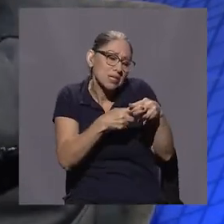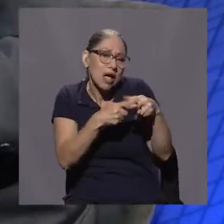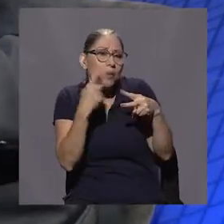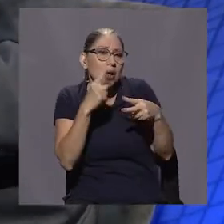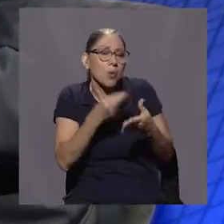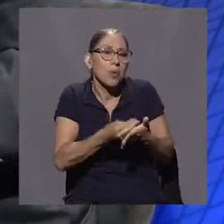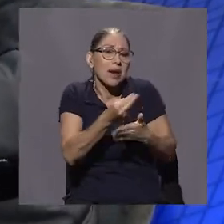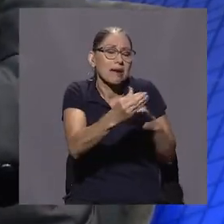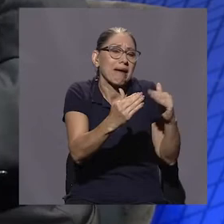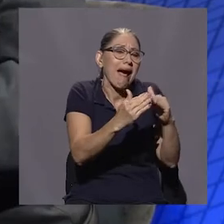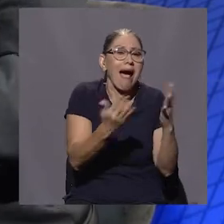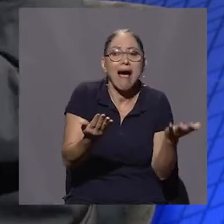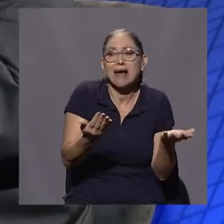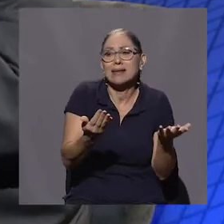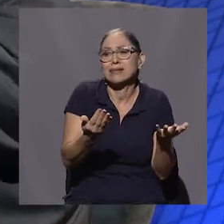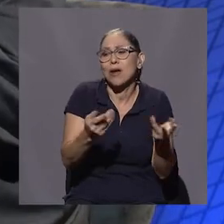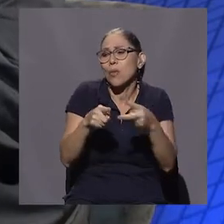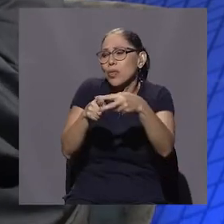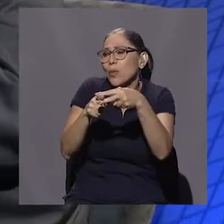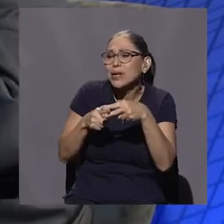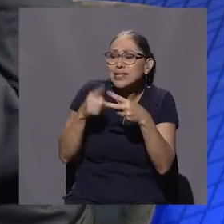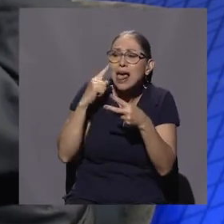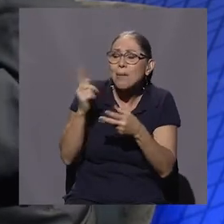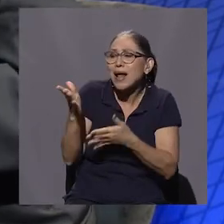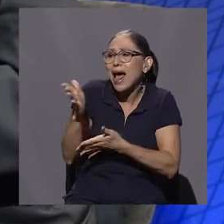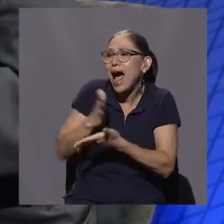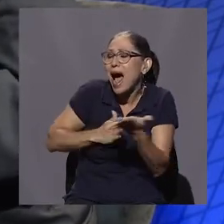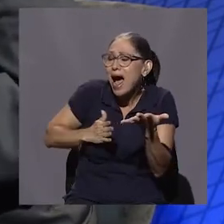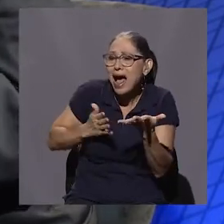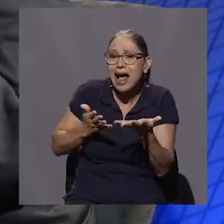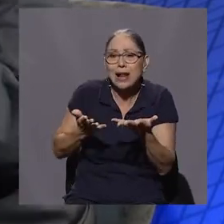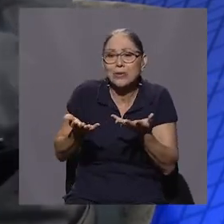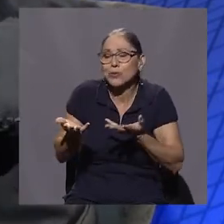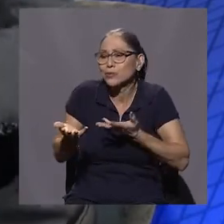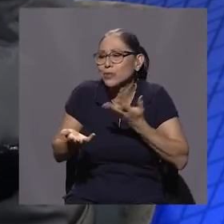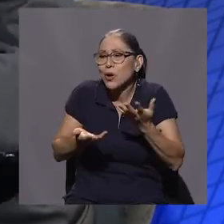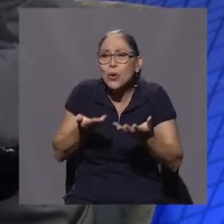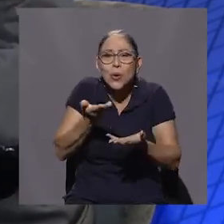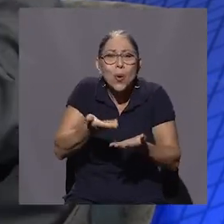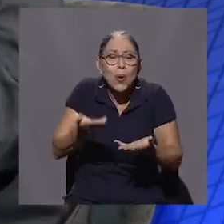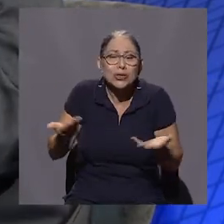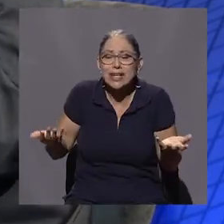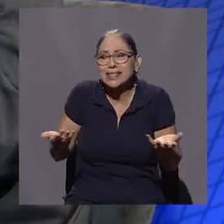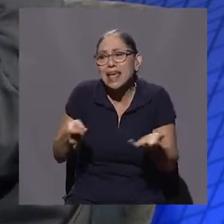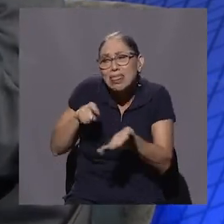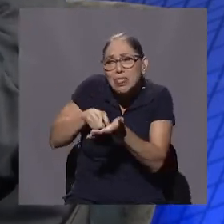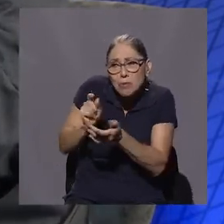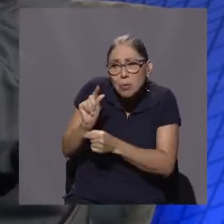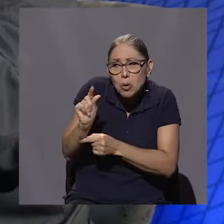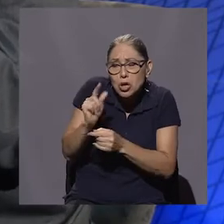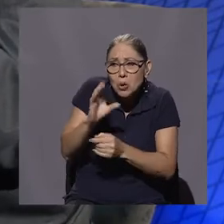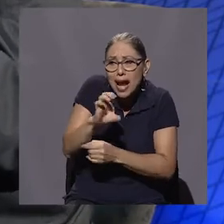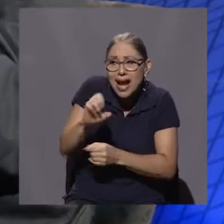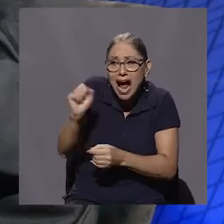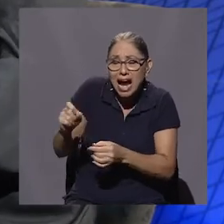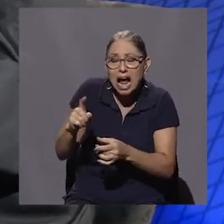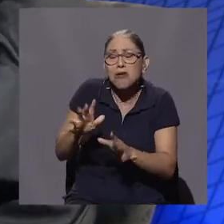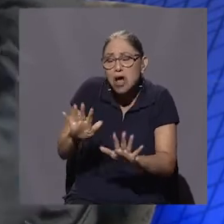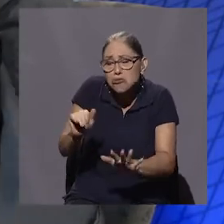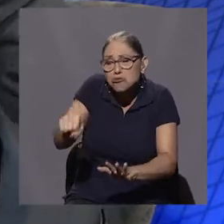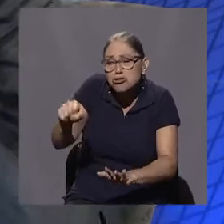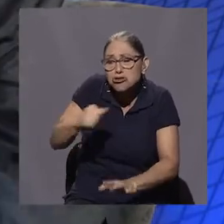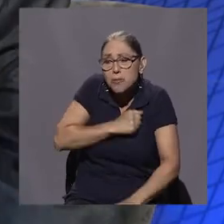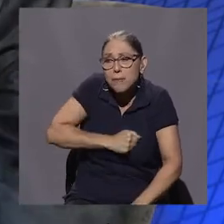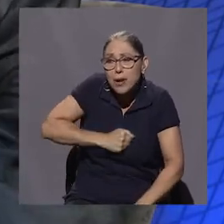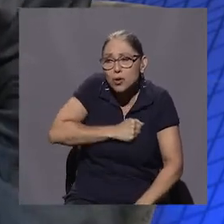no sé, y le debe a la caja 10 o 12 cuotas, eso no pasa nada. Pero cuando a mí me dicen